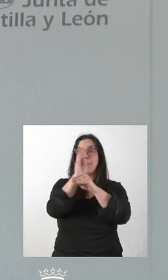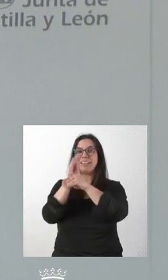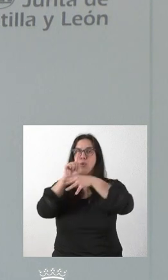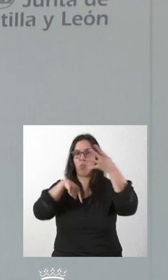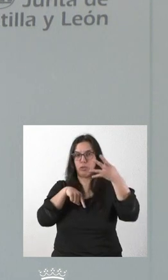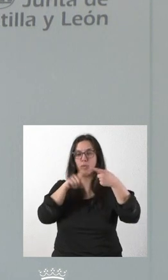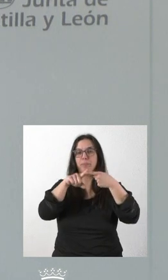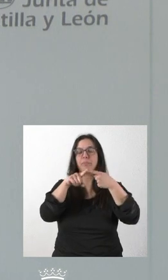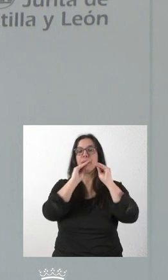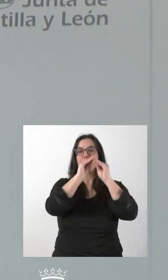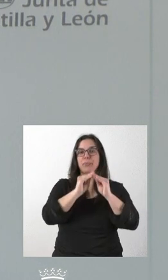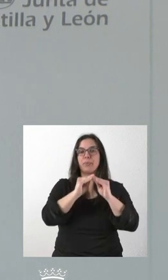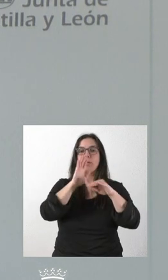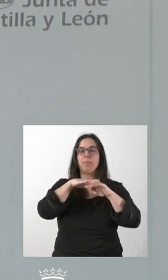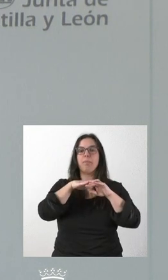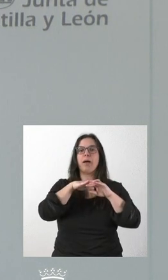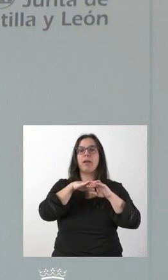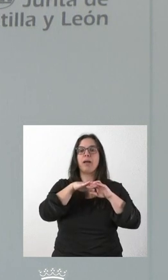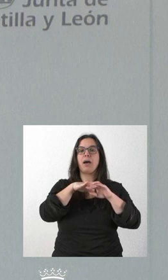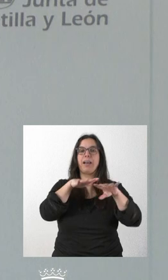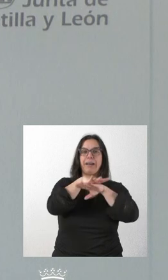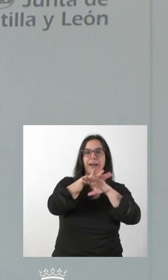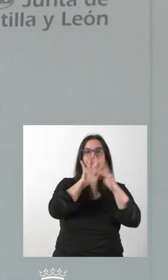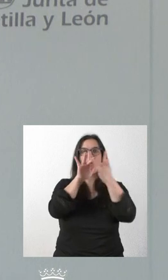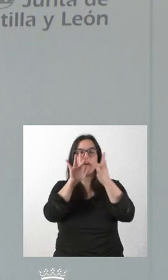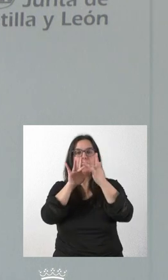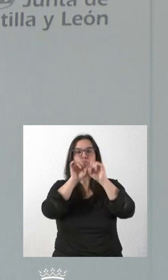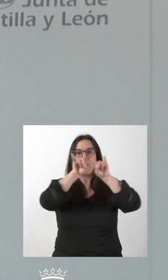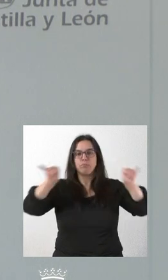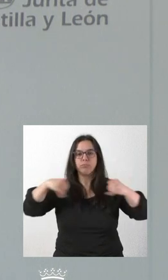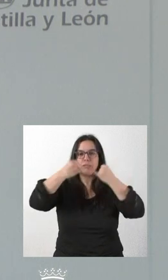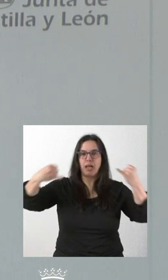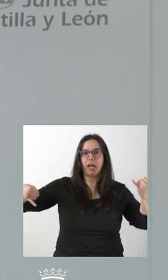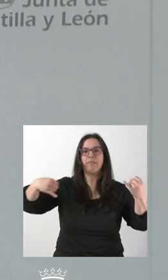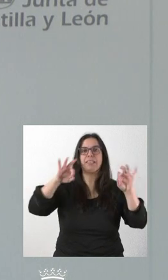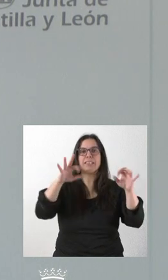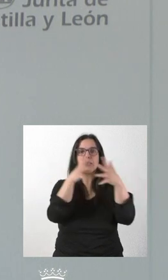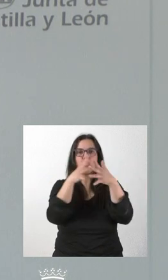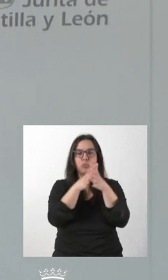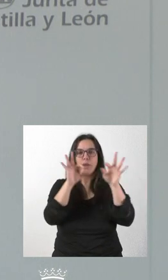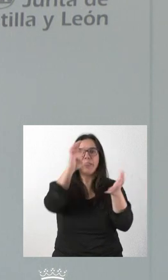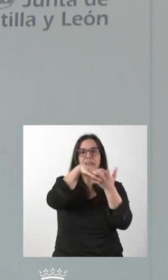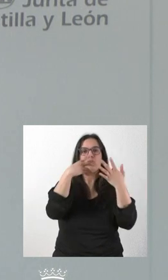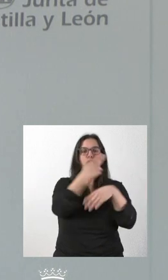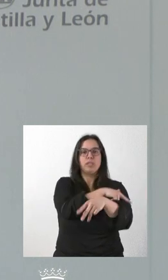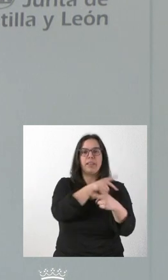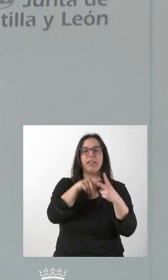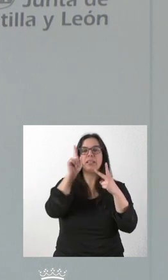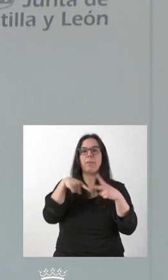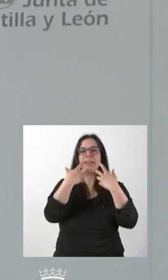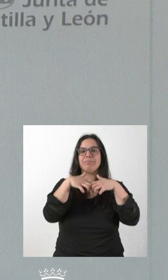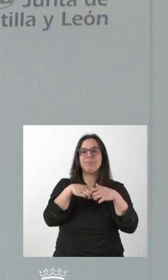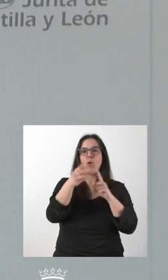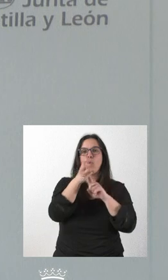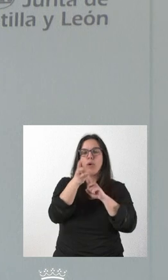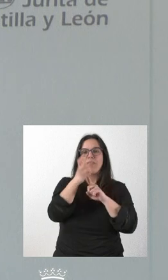Las instalaciones para el equipamiento en red y elementos de cableado estructurado en centros del SACIL, el suministro del equipamiento wifi y la